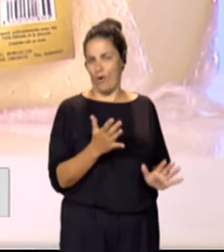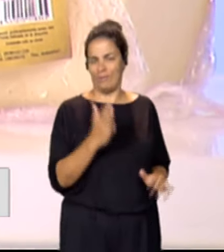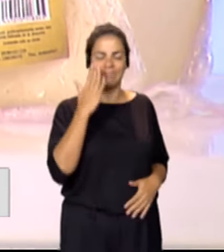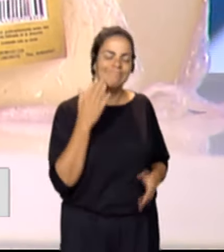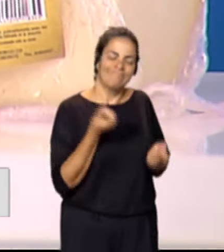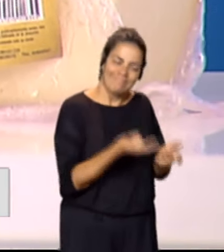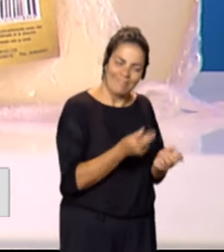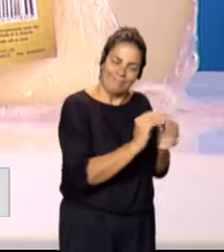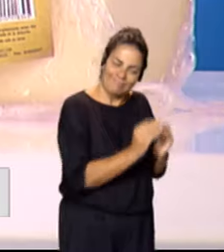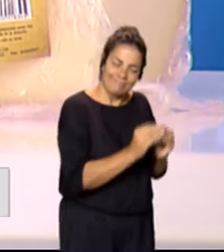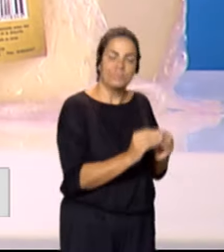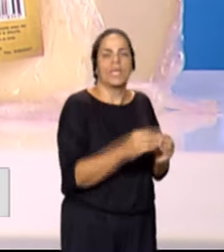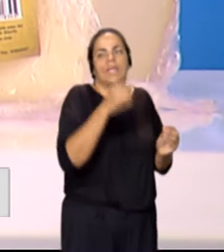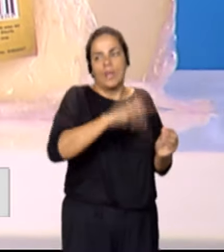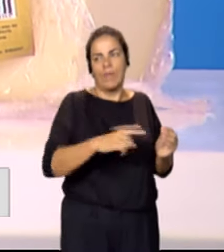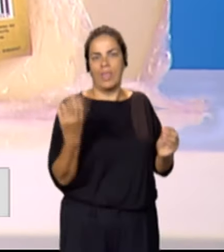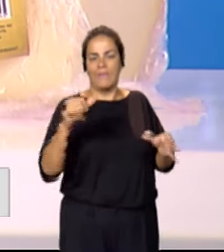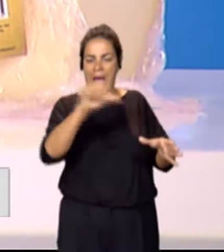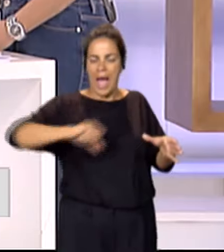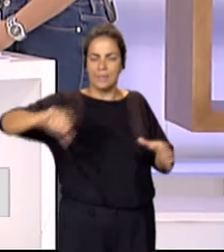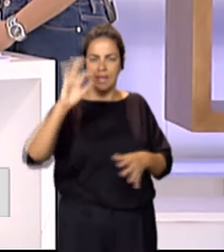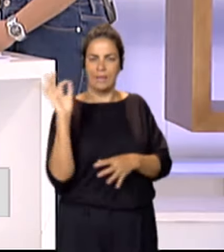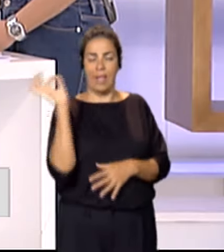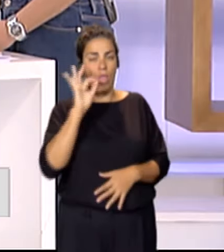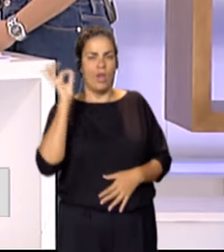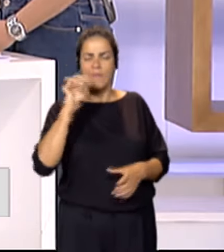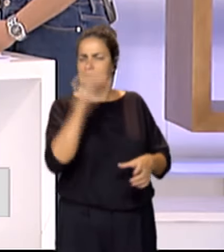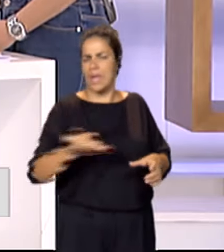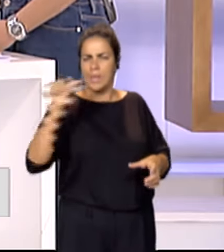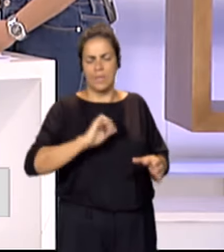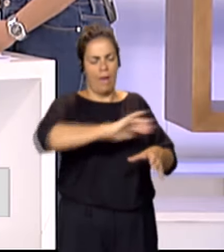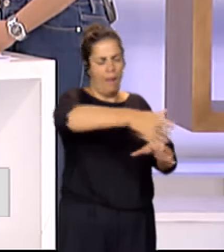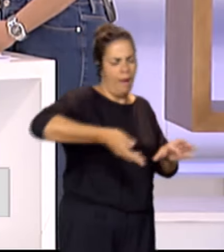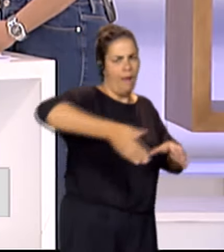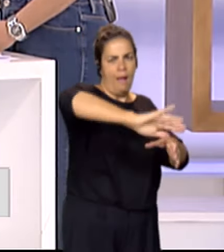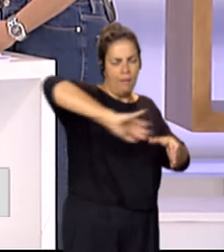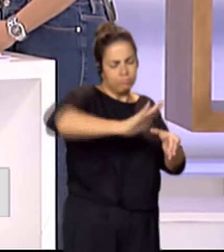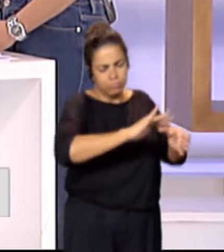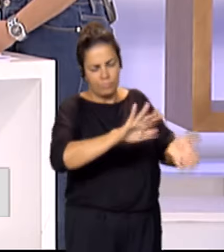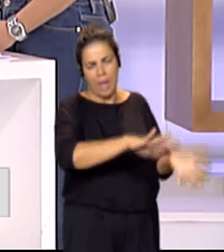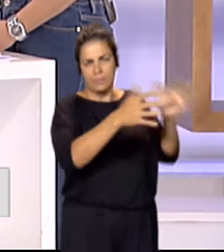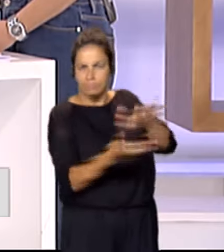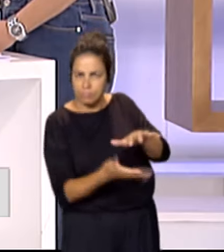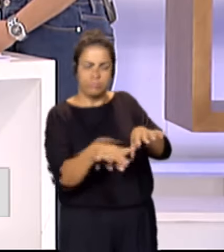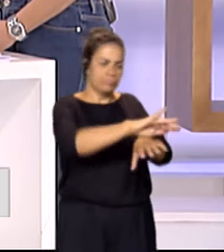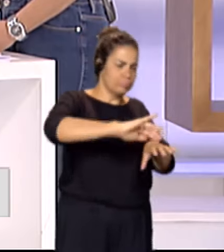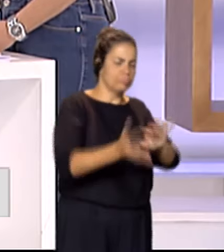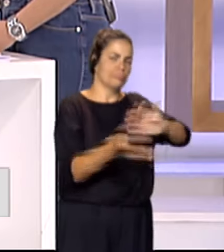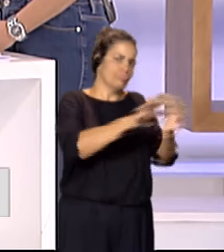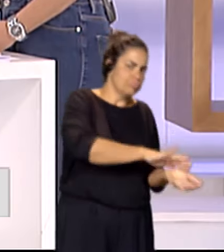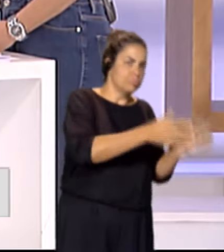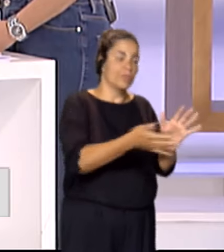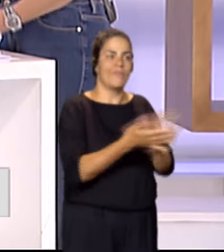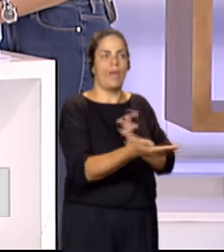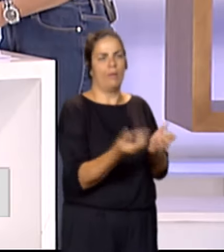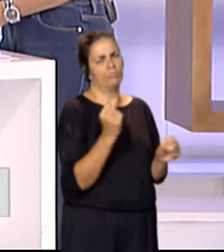también se unta en aceite de oliva todas las semanas, se voltea. Es un queso que da trabajo, pero da también